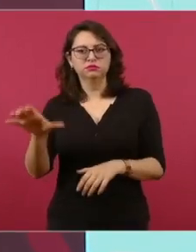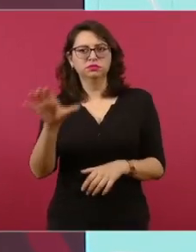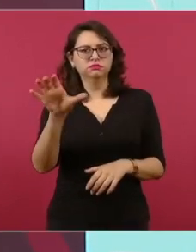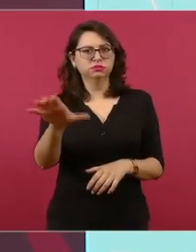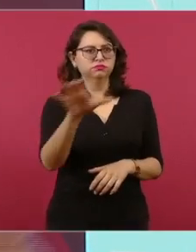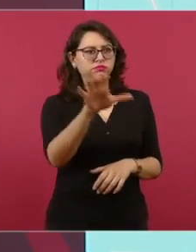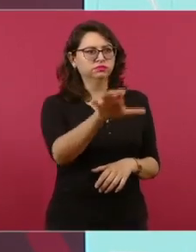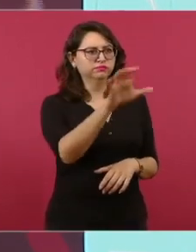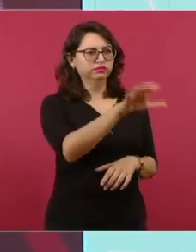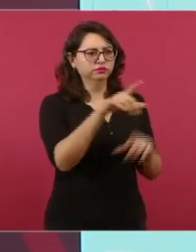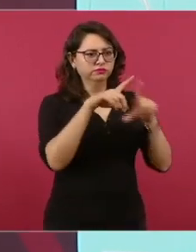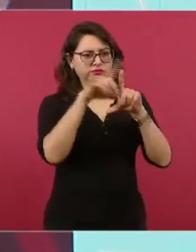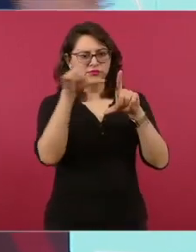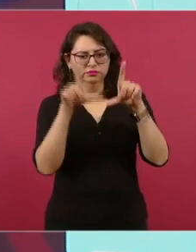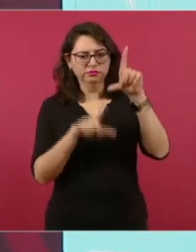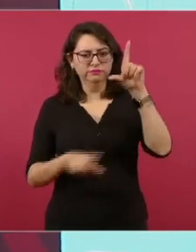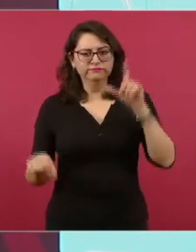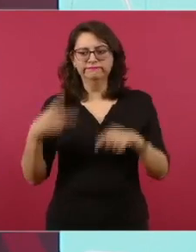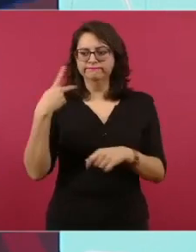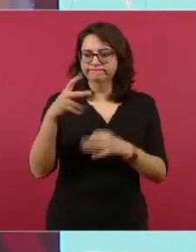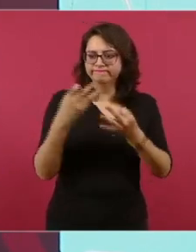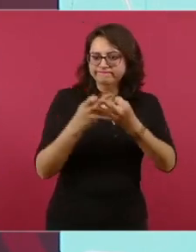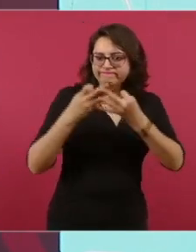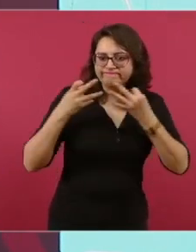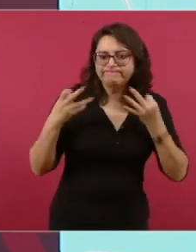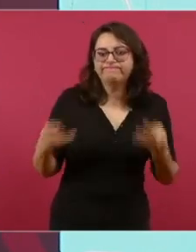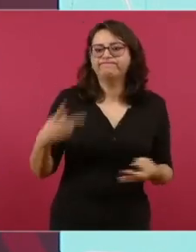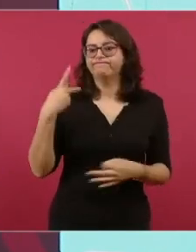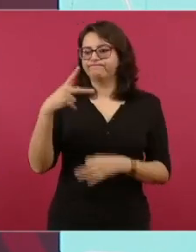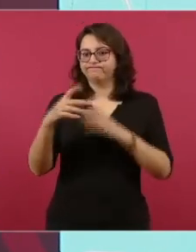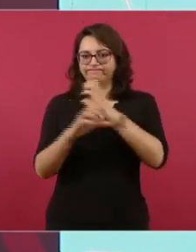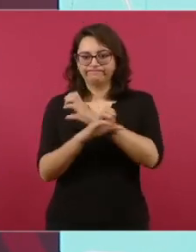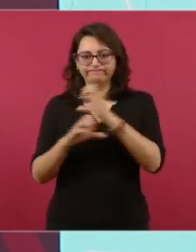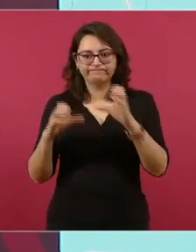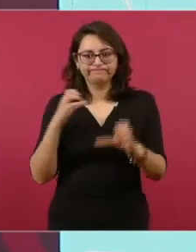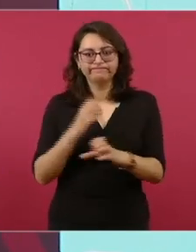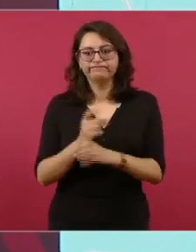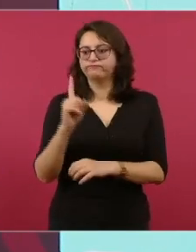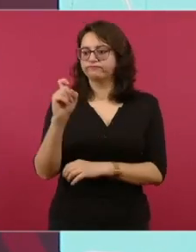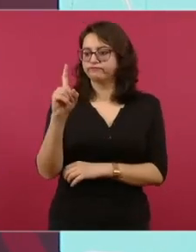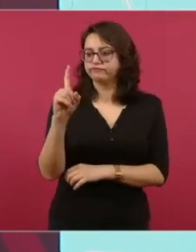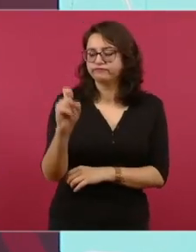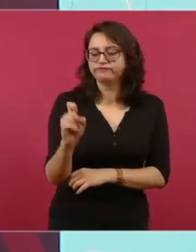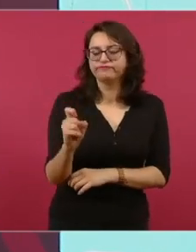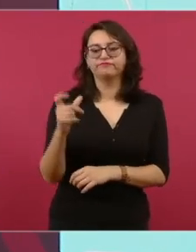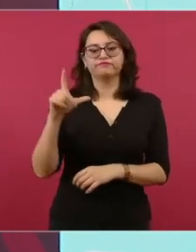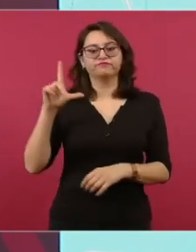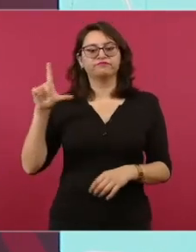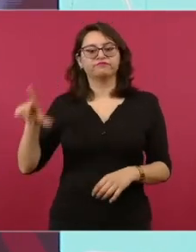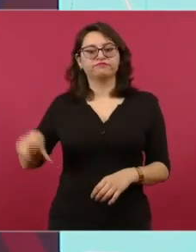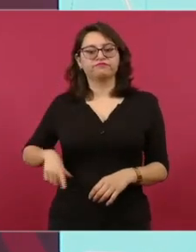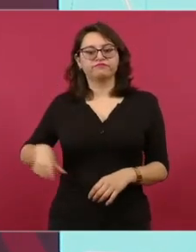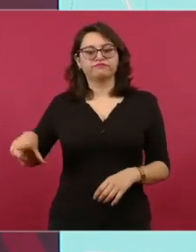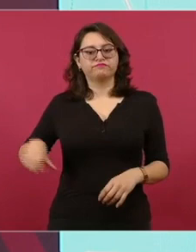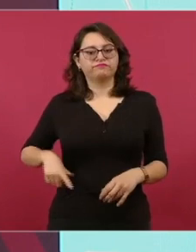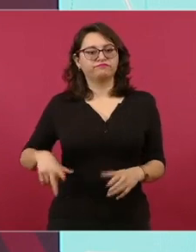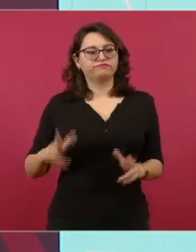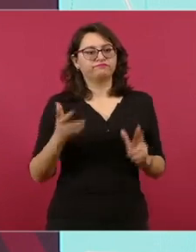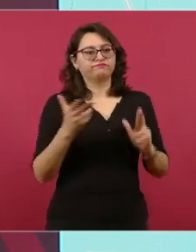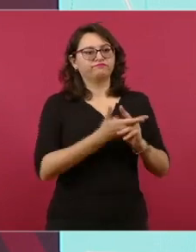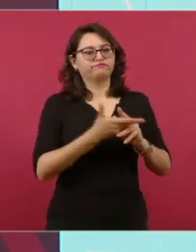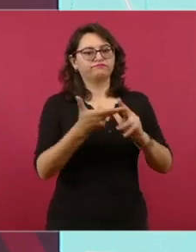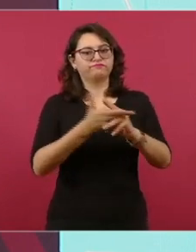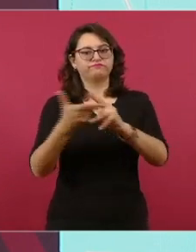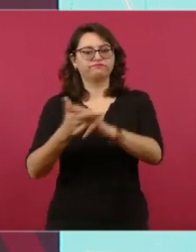por quitarles las tierras, por quitarles las aguas y por eso la